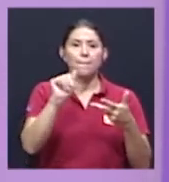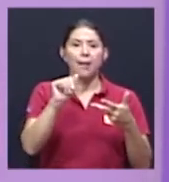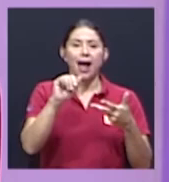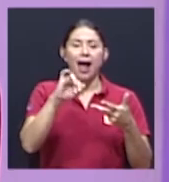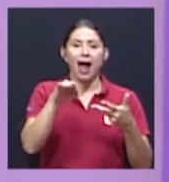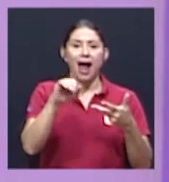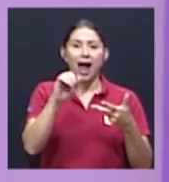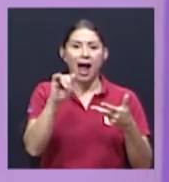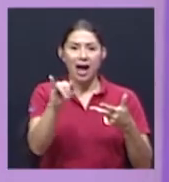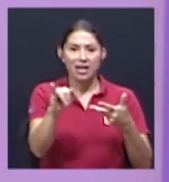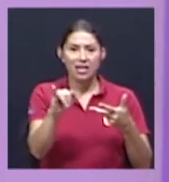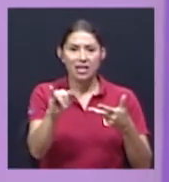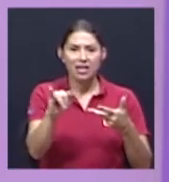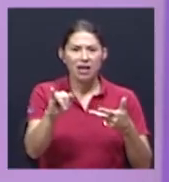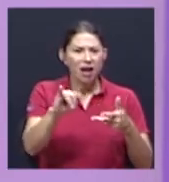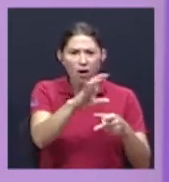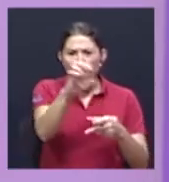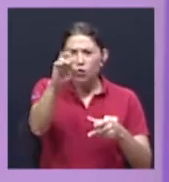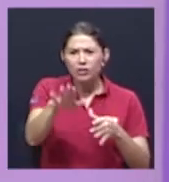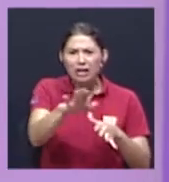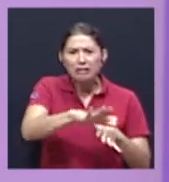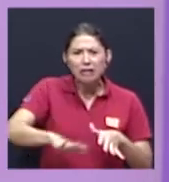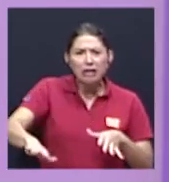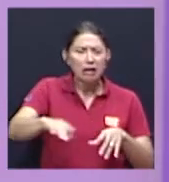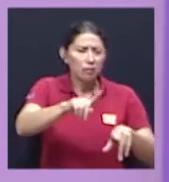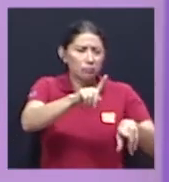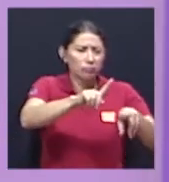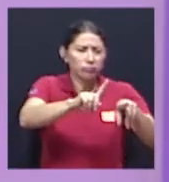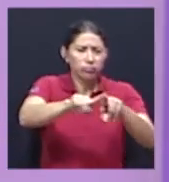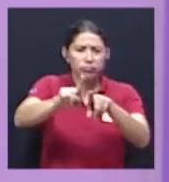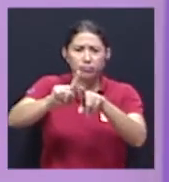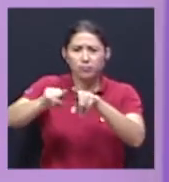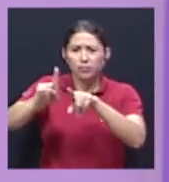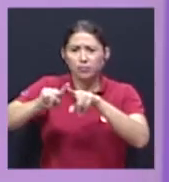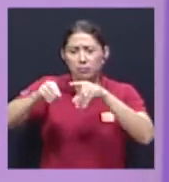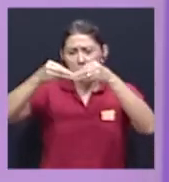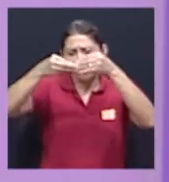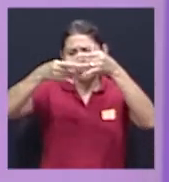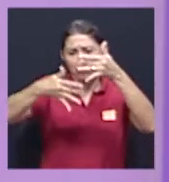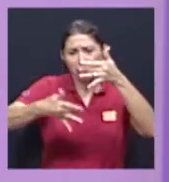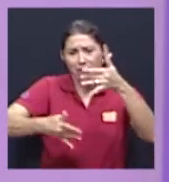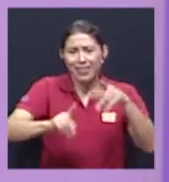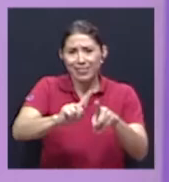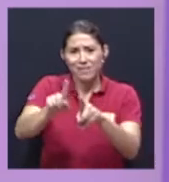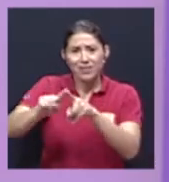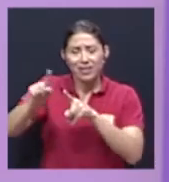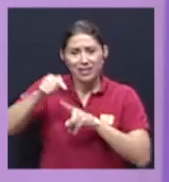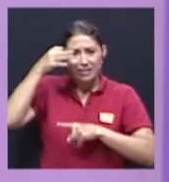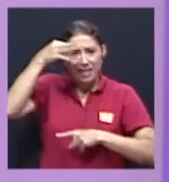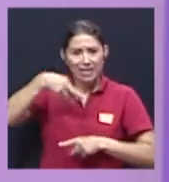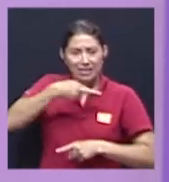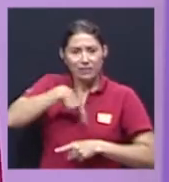conglomerado, ¿verdad?, un mosaico de creencias, y de alguna manera seguir sosteniendo este discurso que se